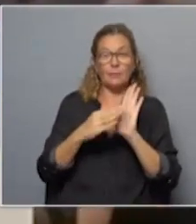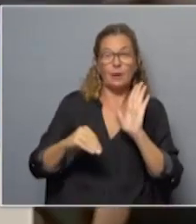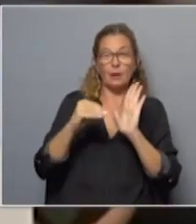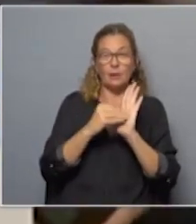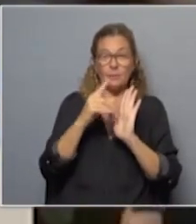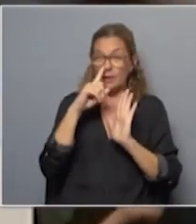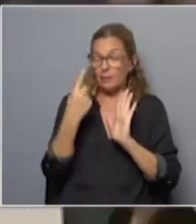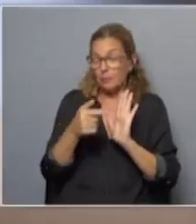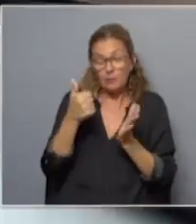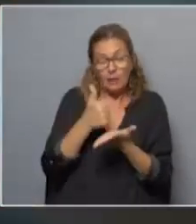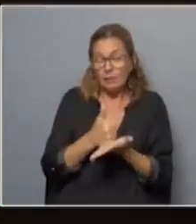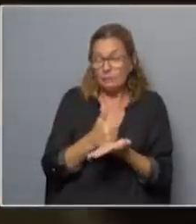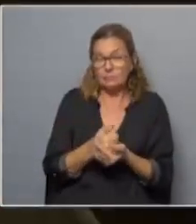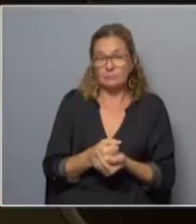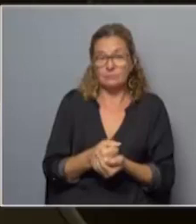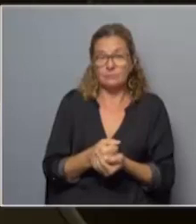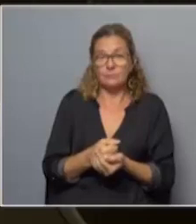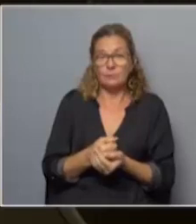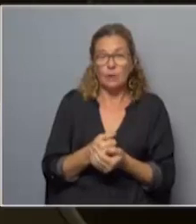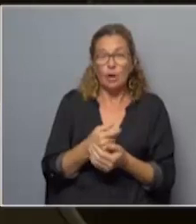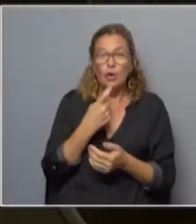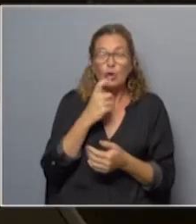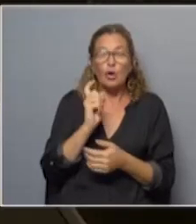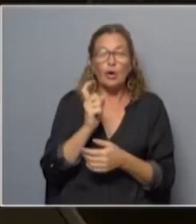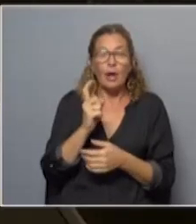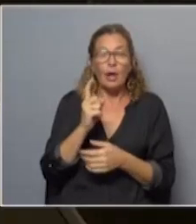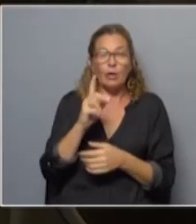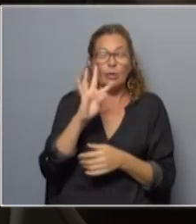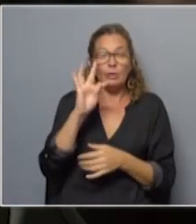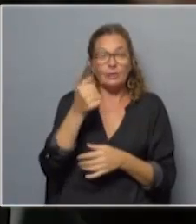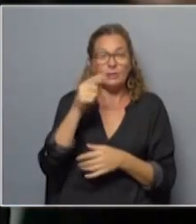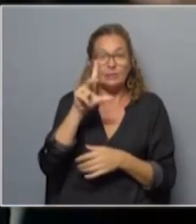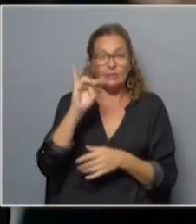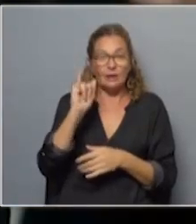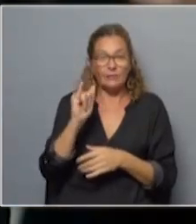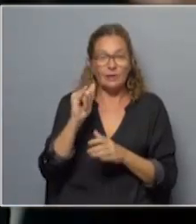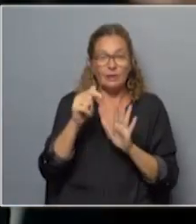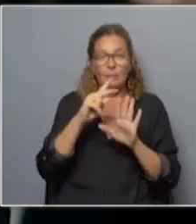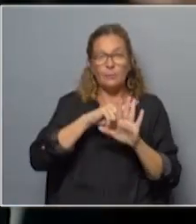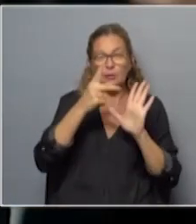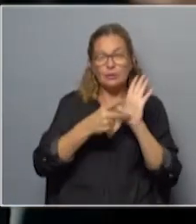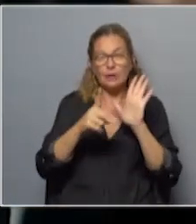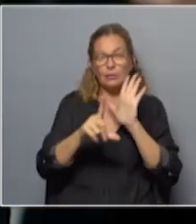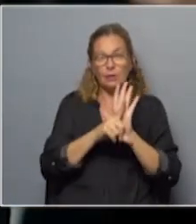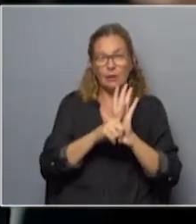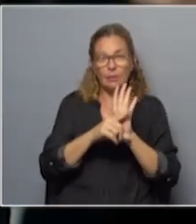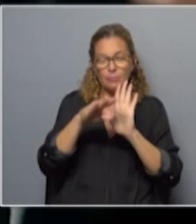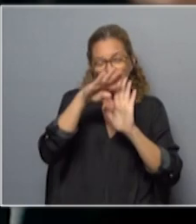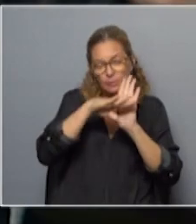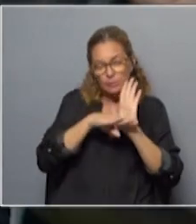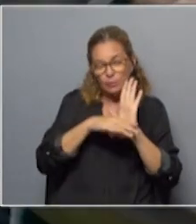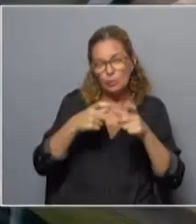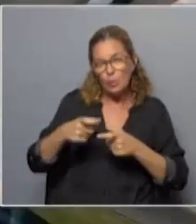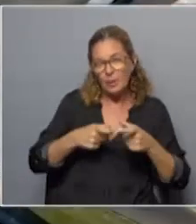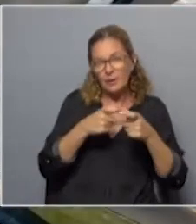urgencia y está ahí, no hay misterio. El candidato colorado Ernesto Talvi dijo que el proyecto de ley de urgente consideración es una lista de supermercado de